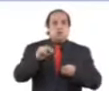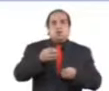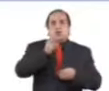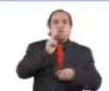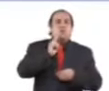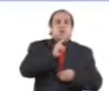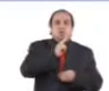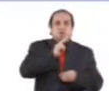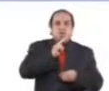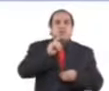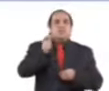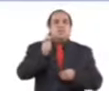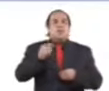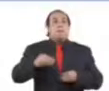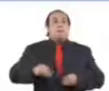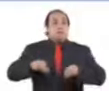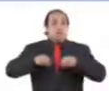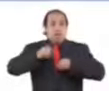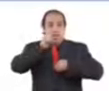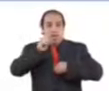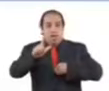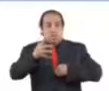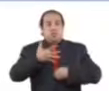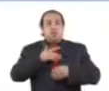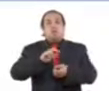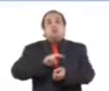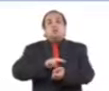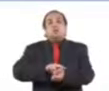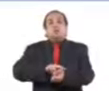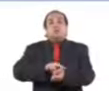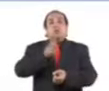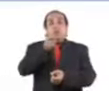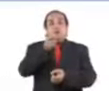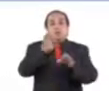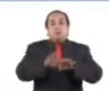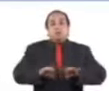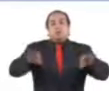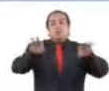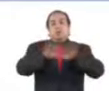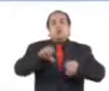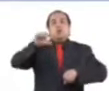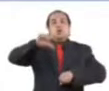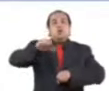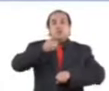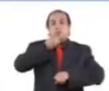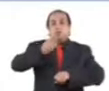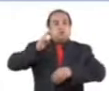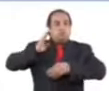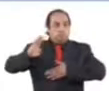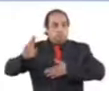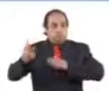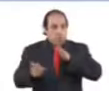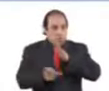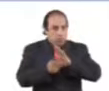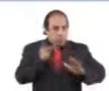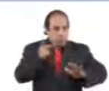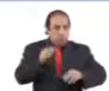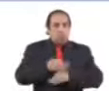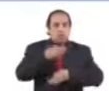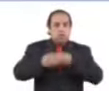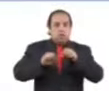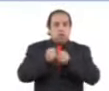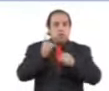espíritus, tienen pulso y son relevantes. Y hoy vengo a refrendarle a toda nuestra sociedad